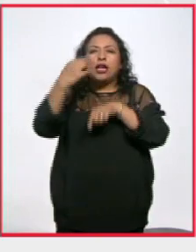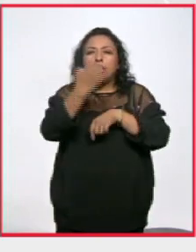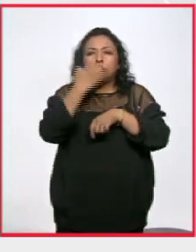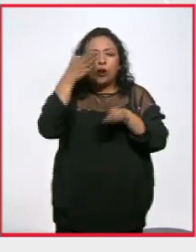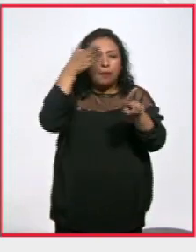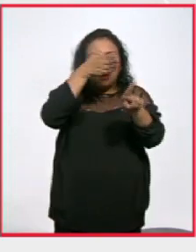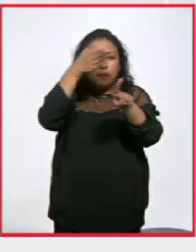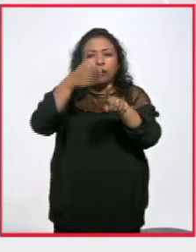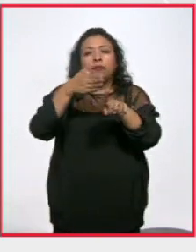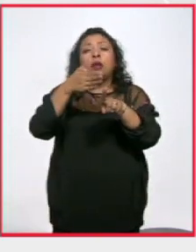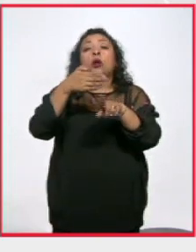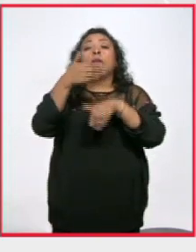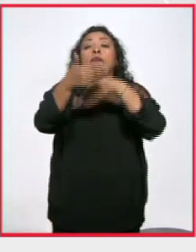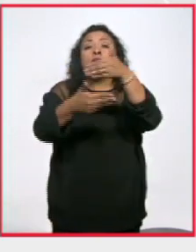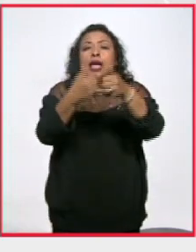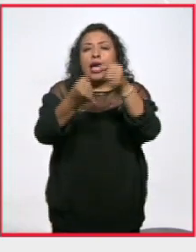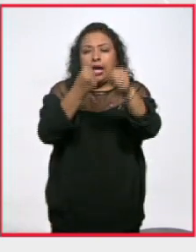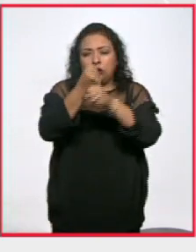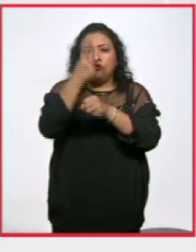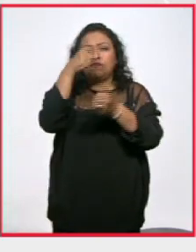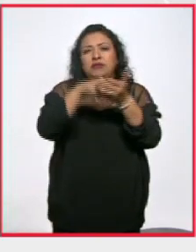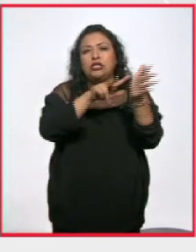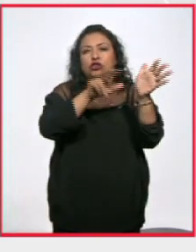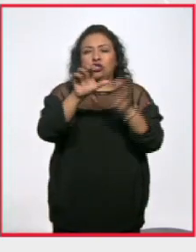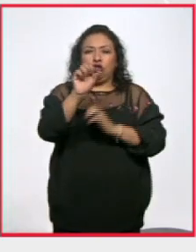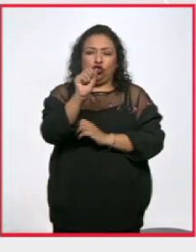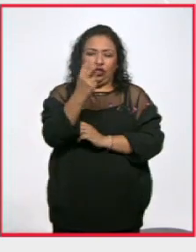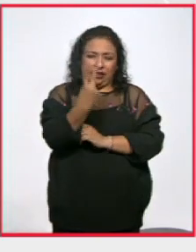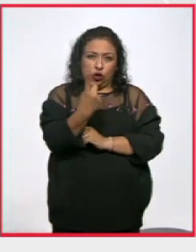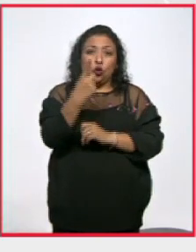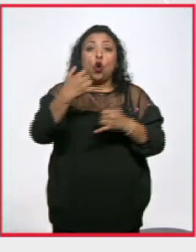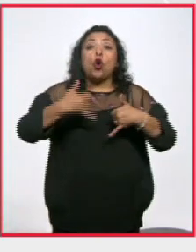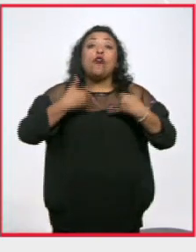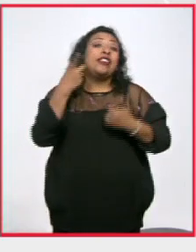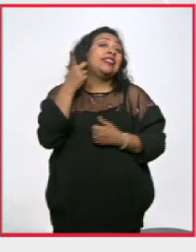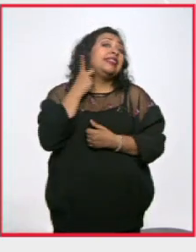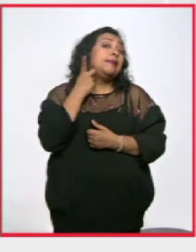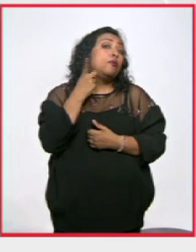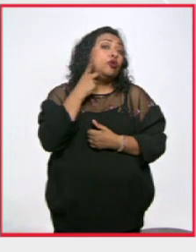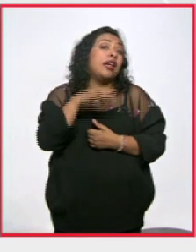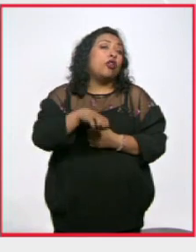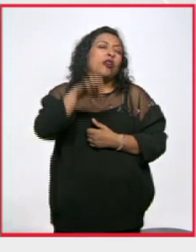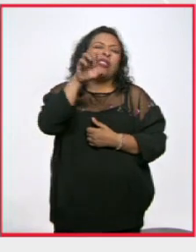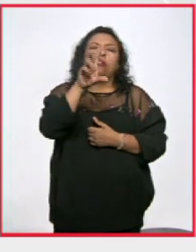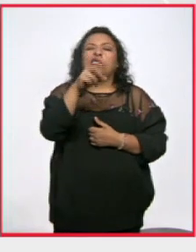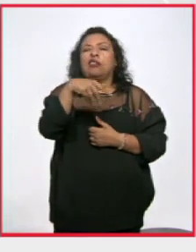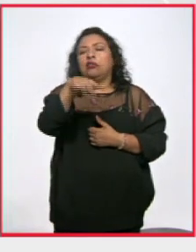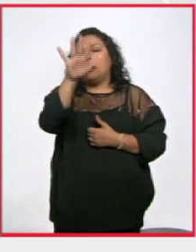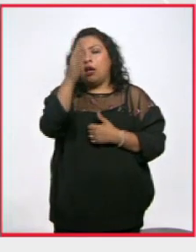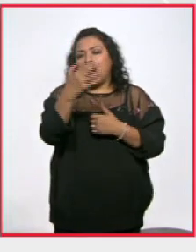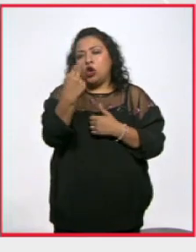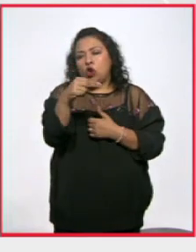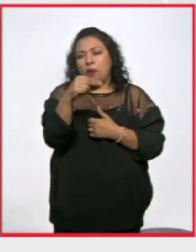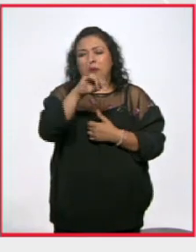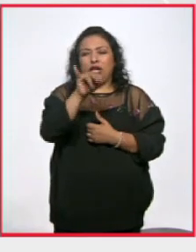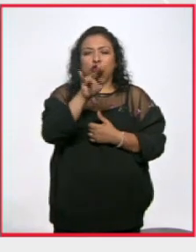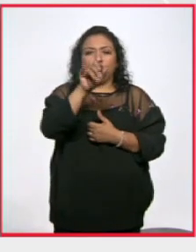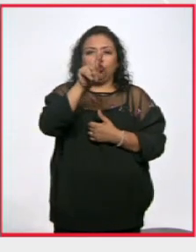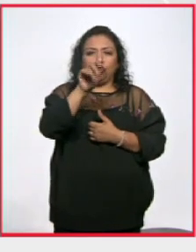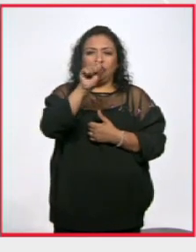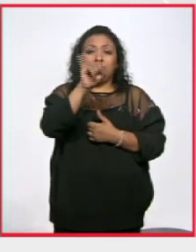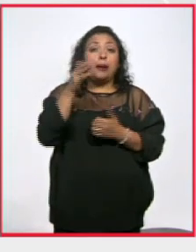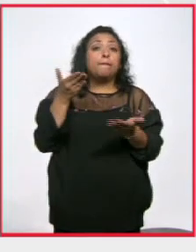caminemos unos años en 1881 un joven diputado de treinta y tantos años llamado Justo Sierra